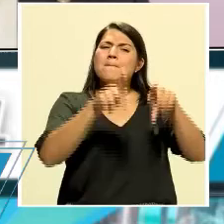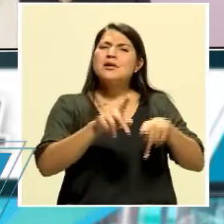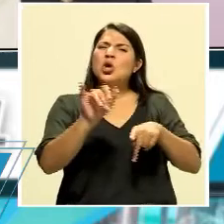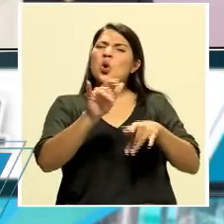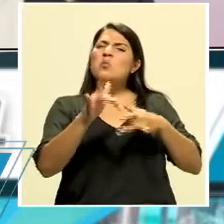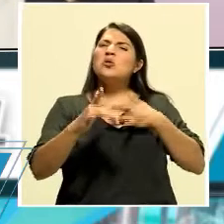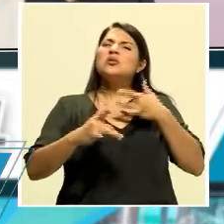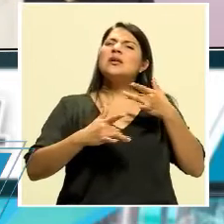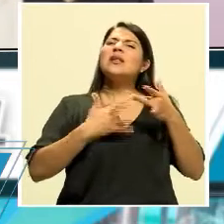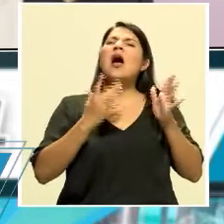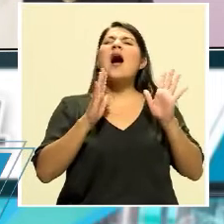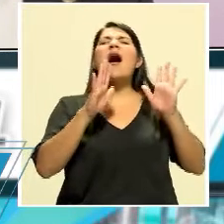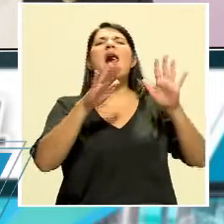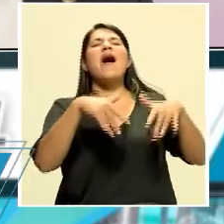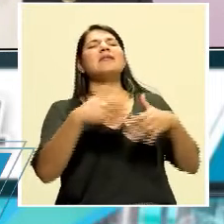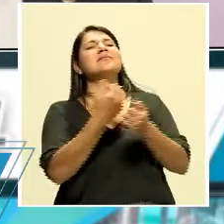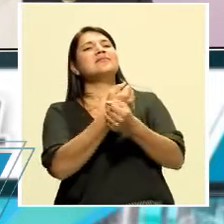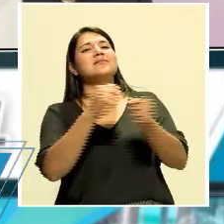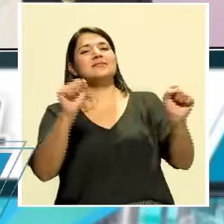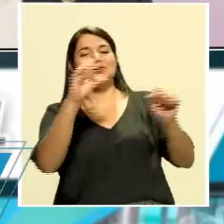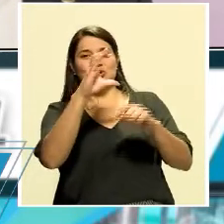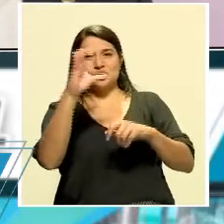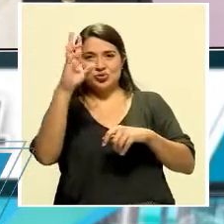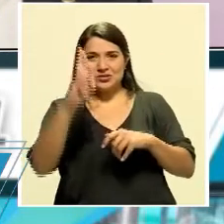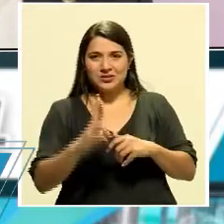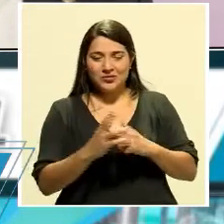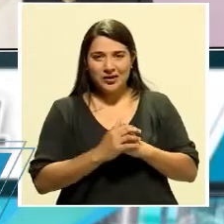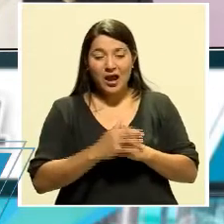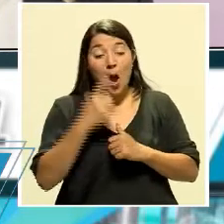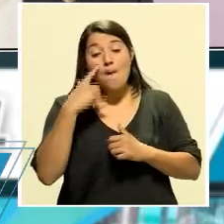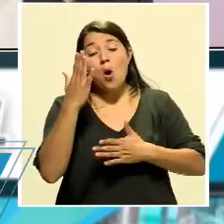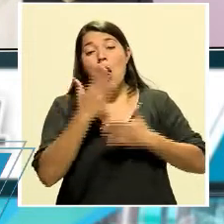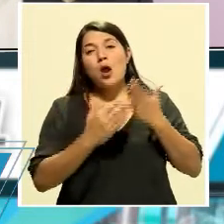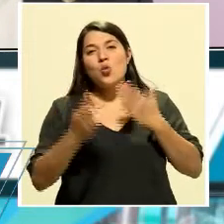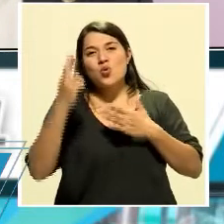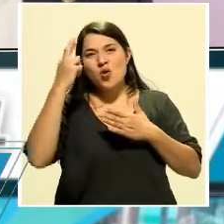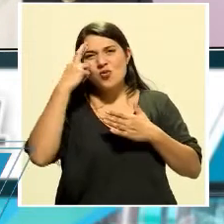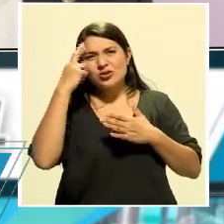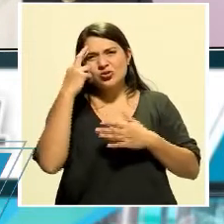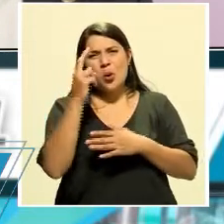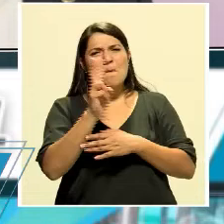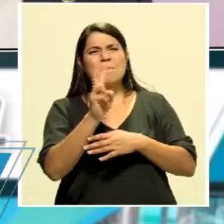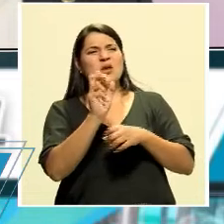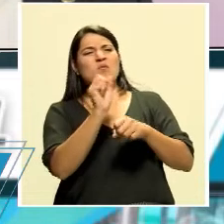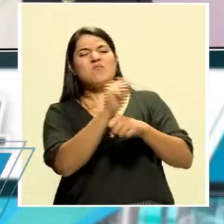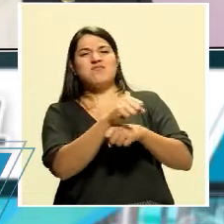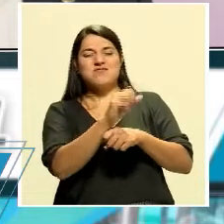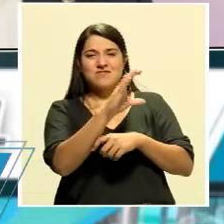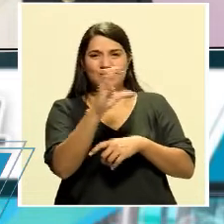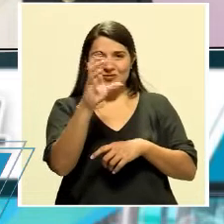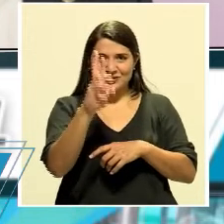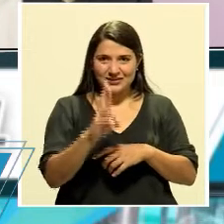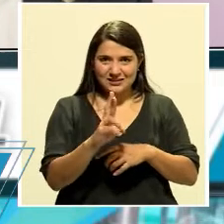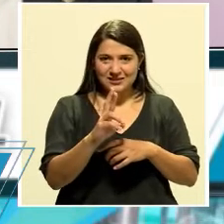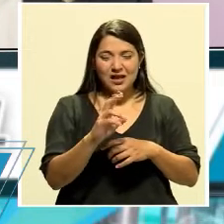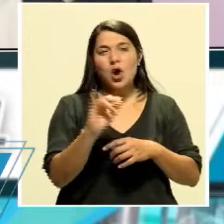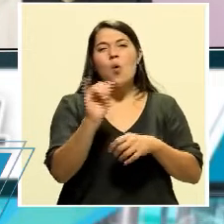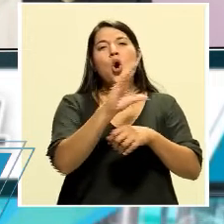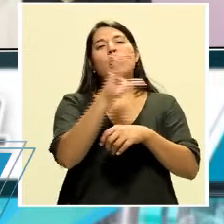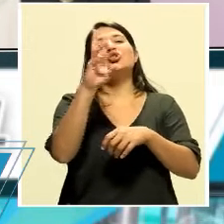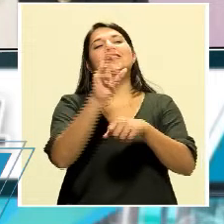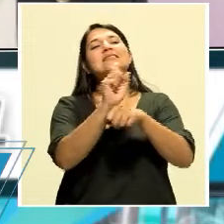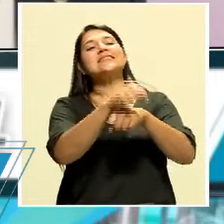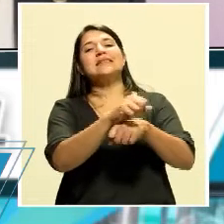nos íbamos a salvar, de que por algún motivo el virus iba a evitar Costa Rica, no sé si era un pensamiento